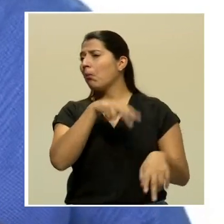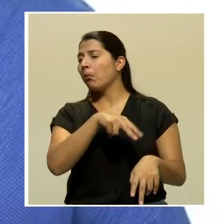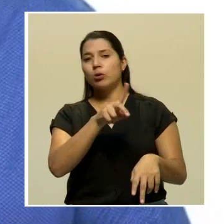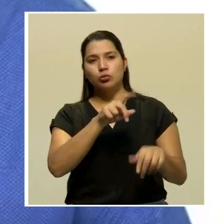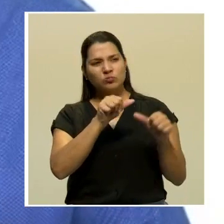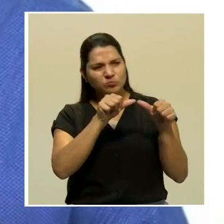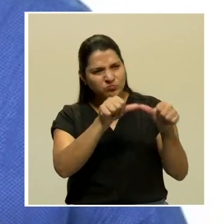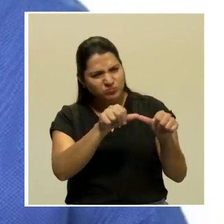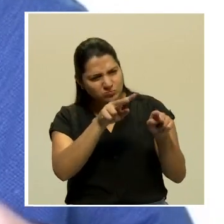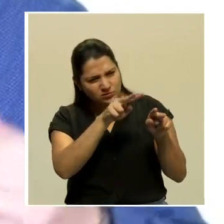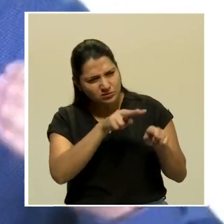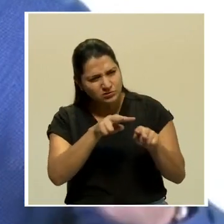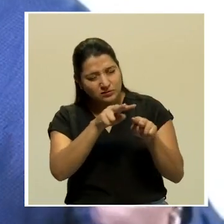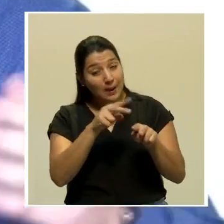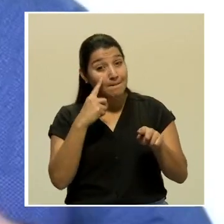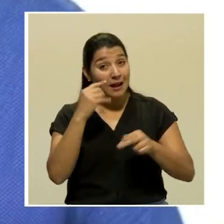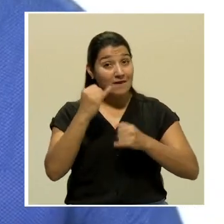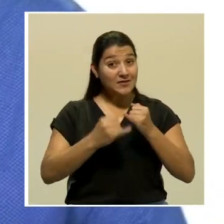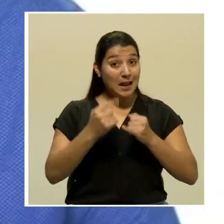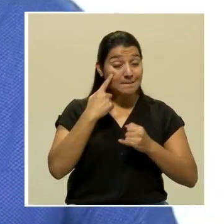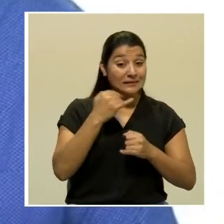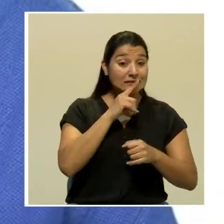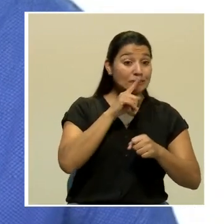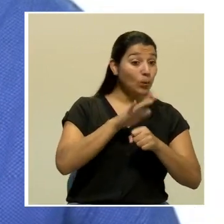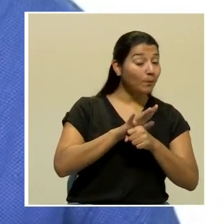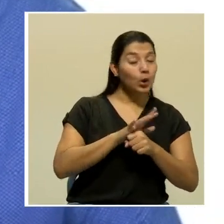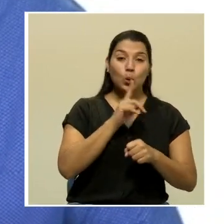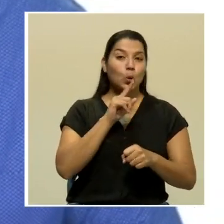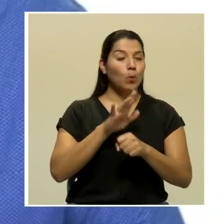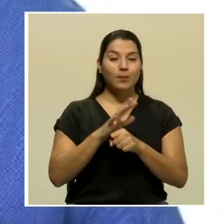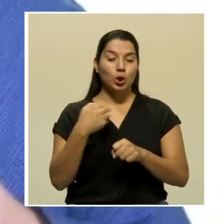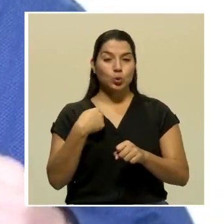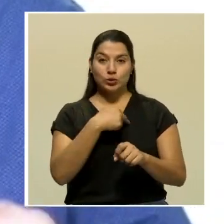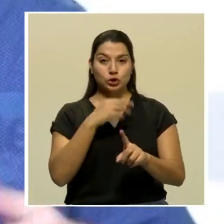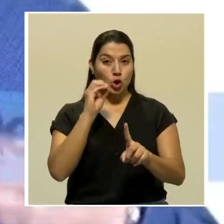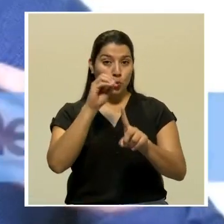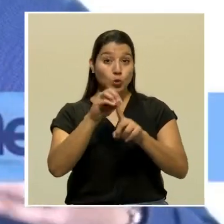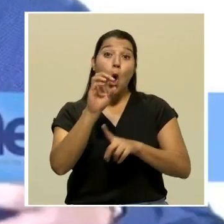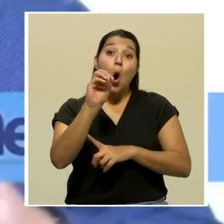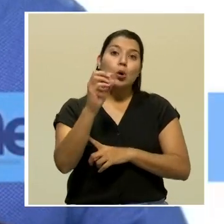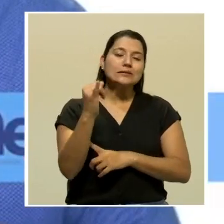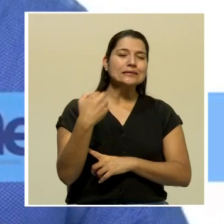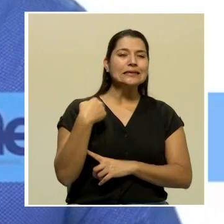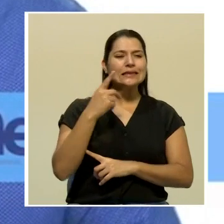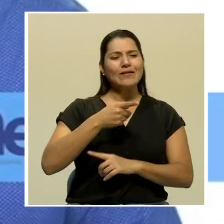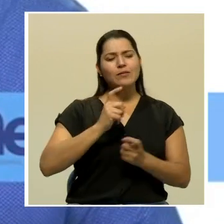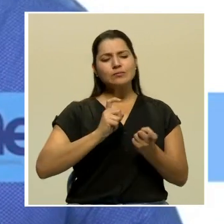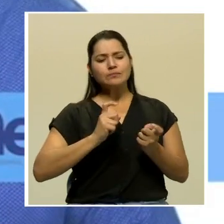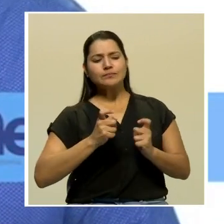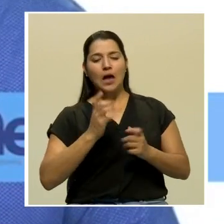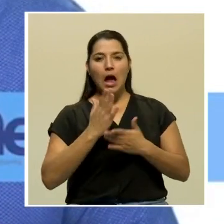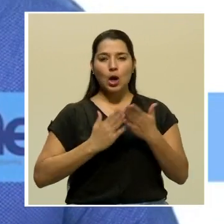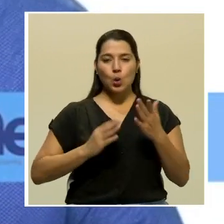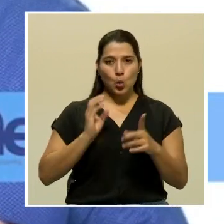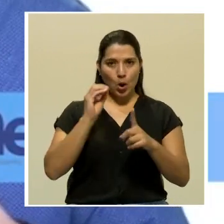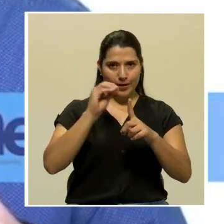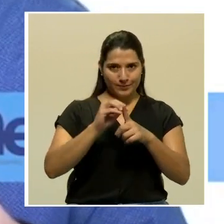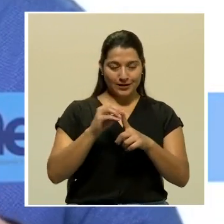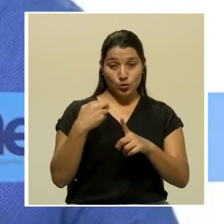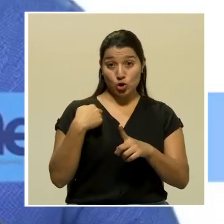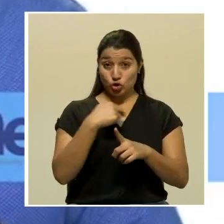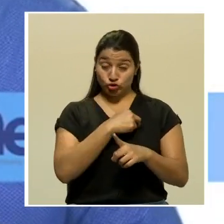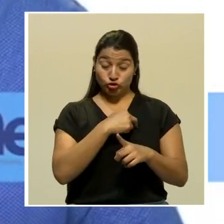finalizar determinar si se cumplieron nuestras expectativas o si debemos replantear algunos de los objetivos que